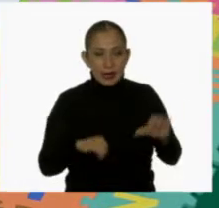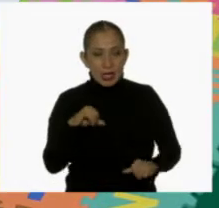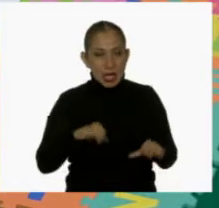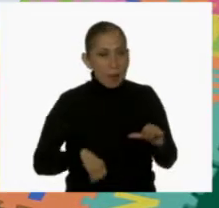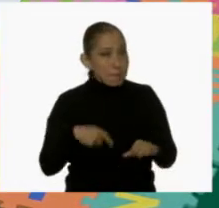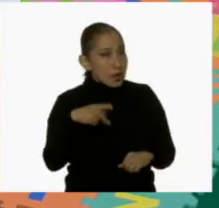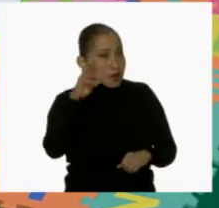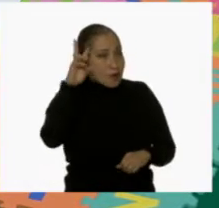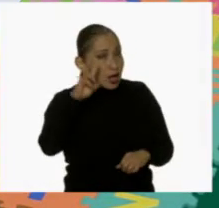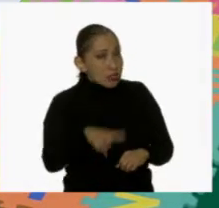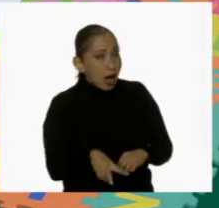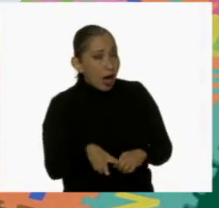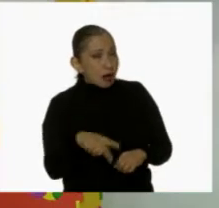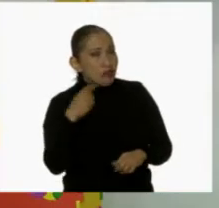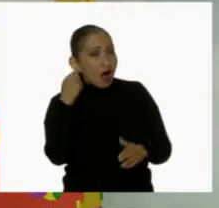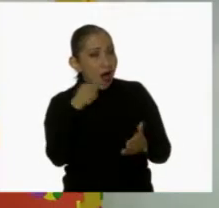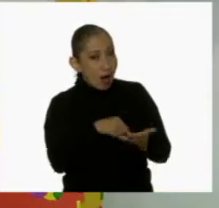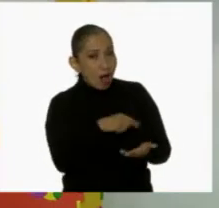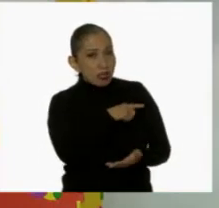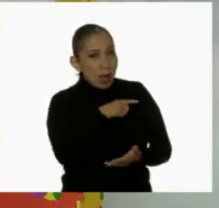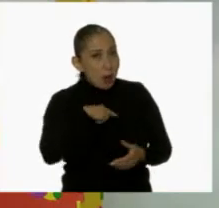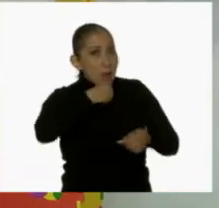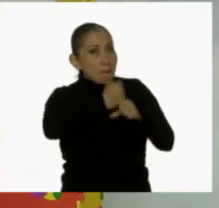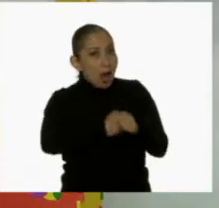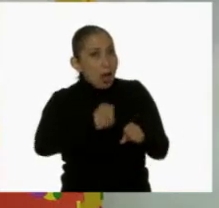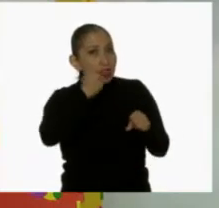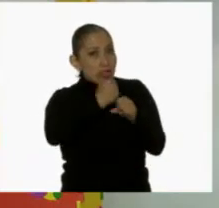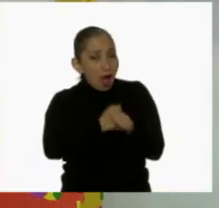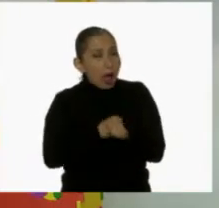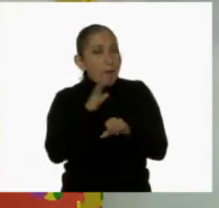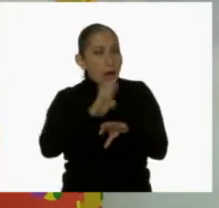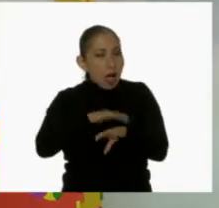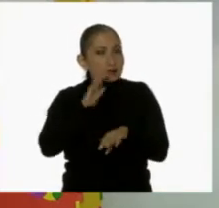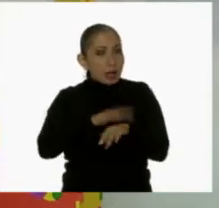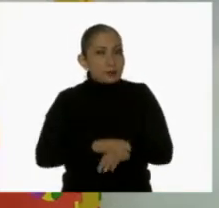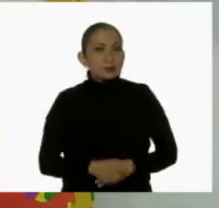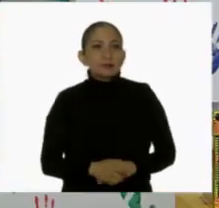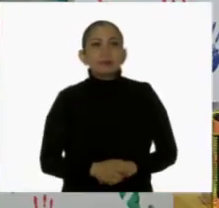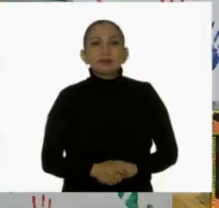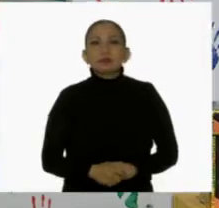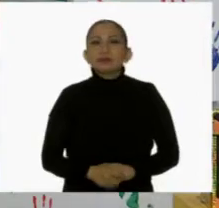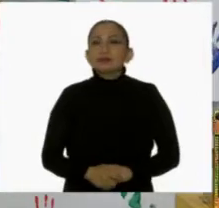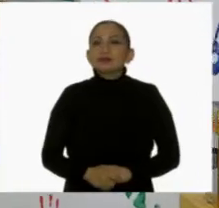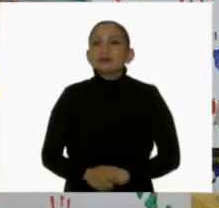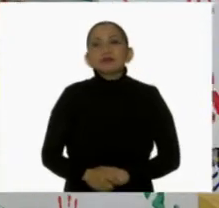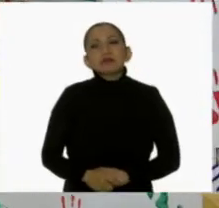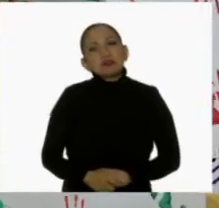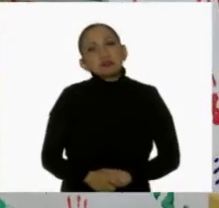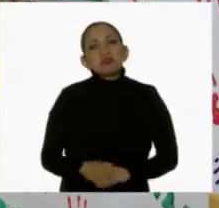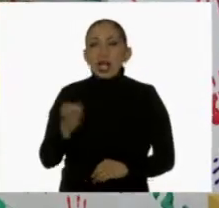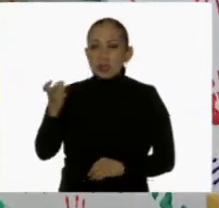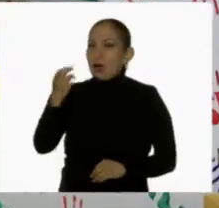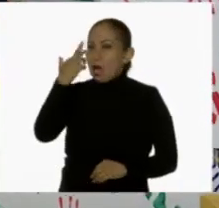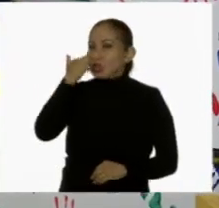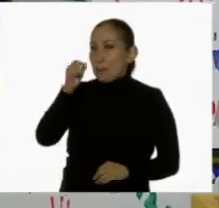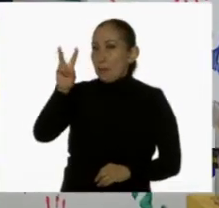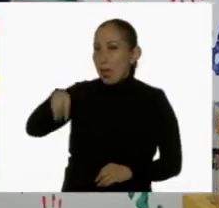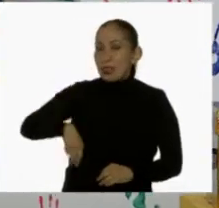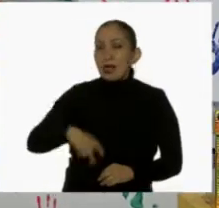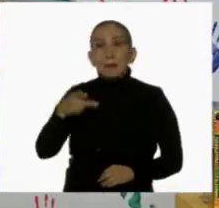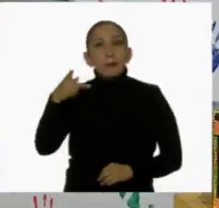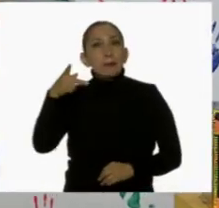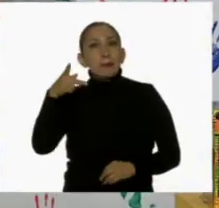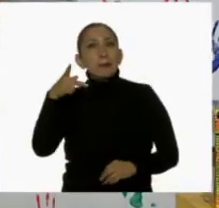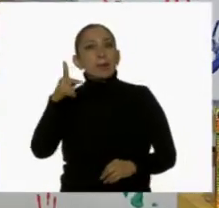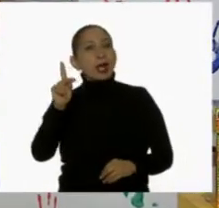pero definitivamente creo que debo practicar un poco más. Eso creo que tienes toda la razón. Sin